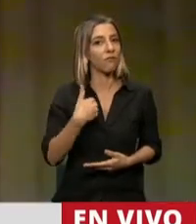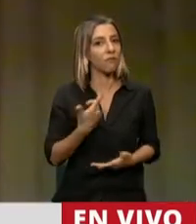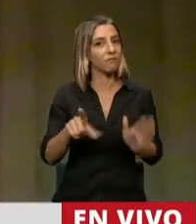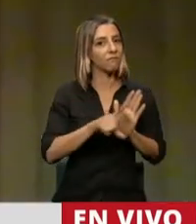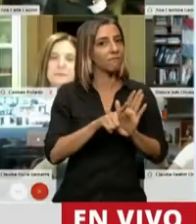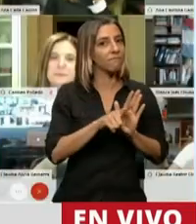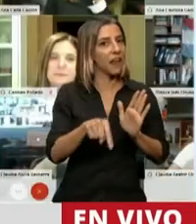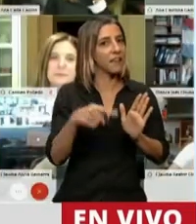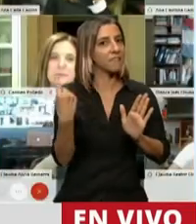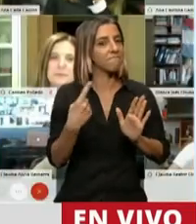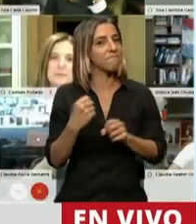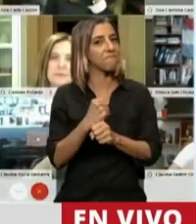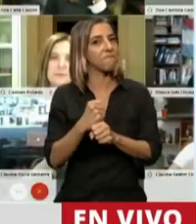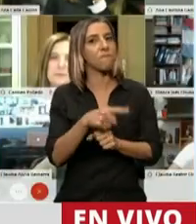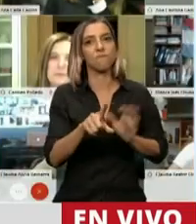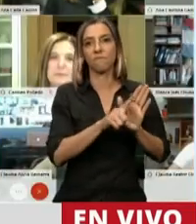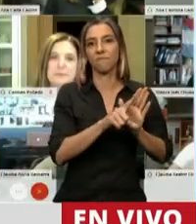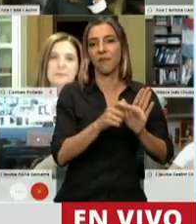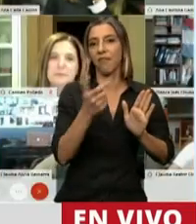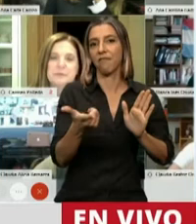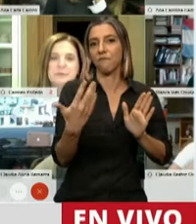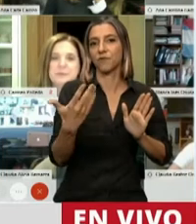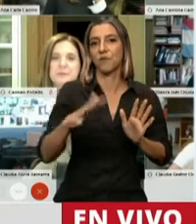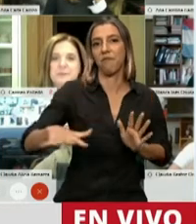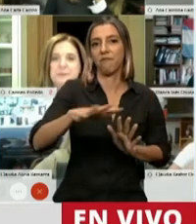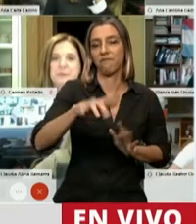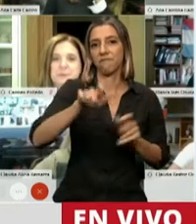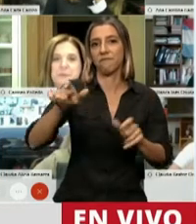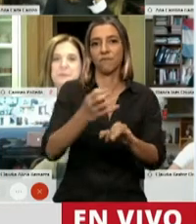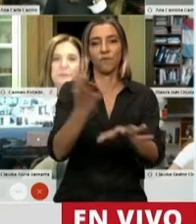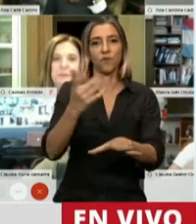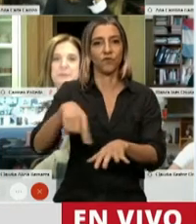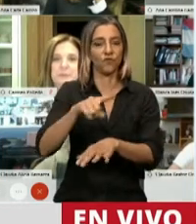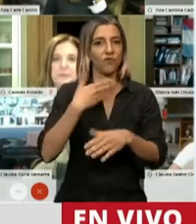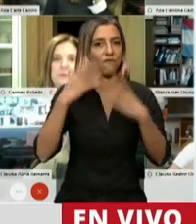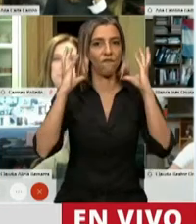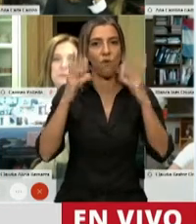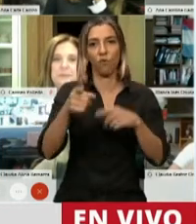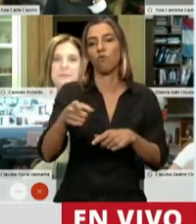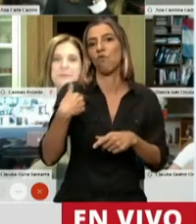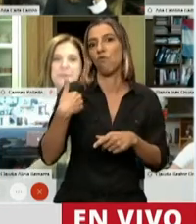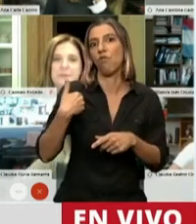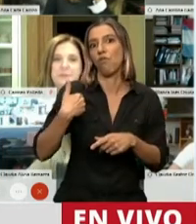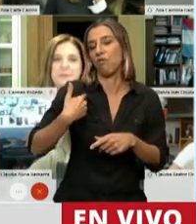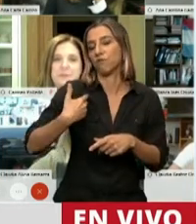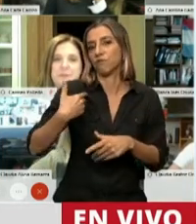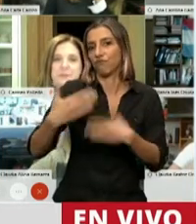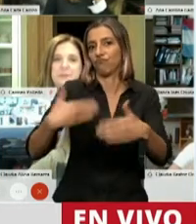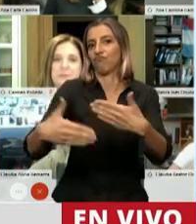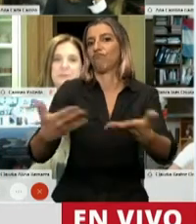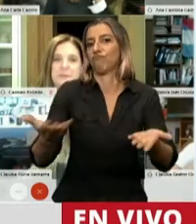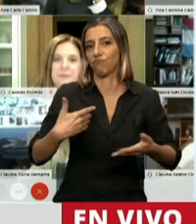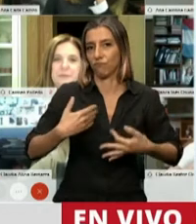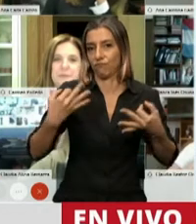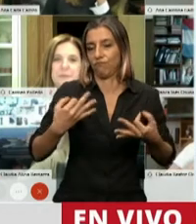legal integral y autónomo al ejercicio de la fonodiología. Una disciplina que es clave, es